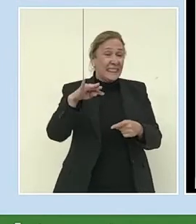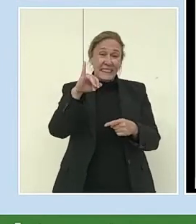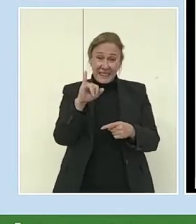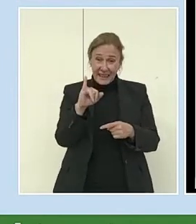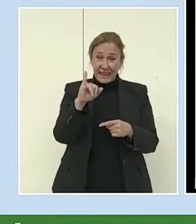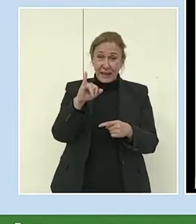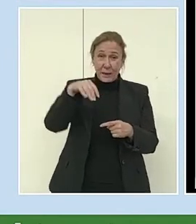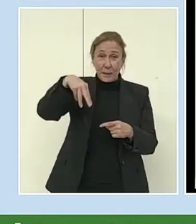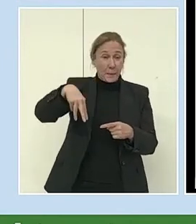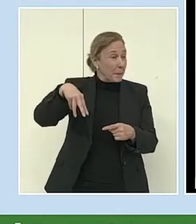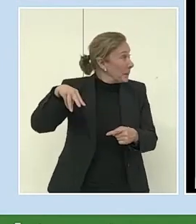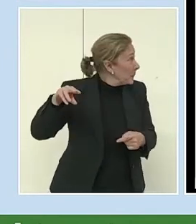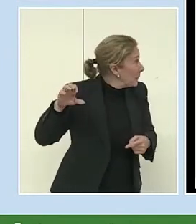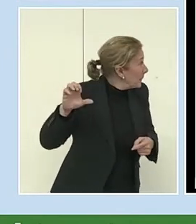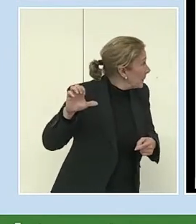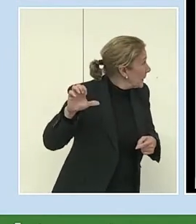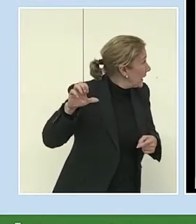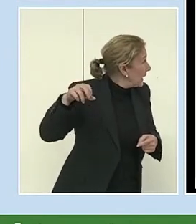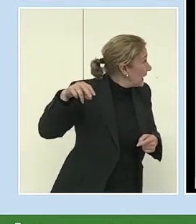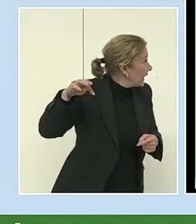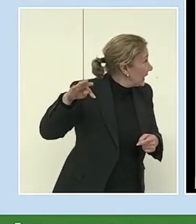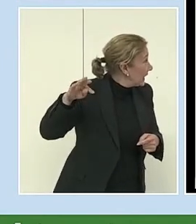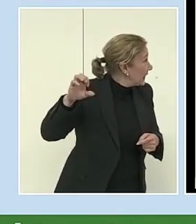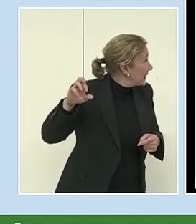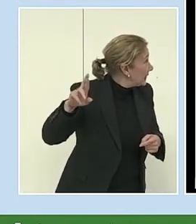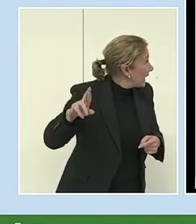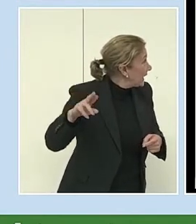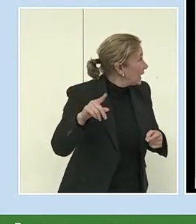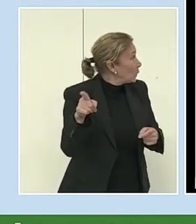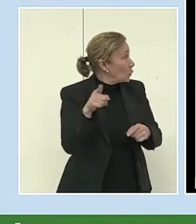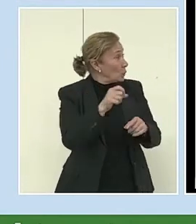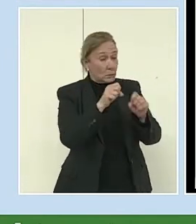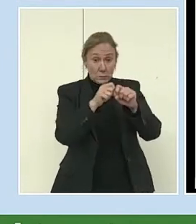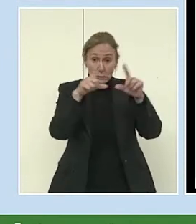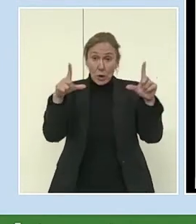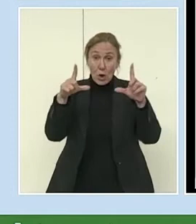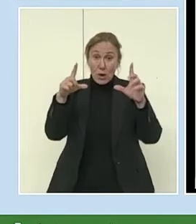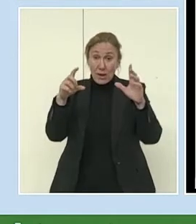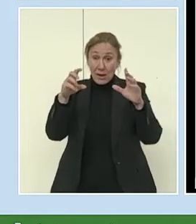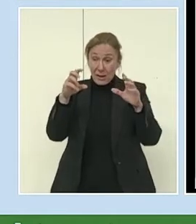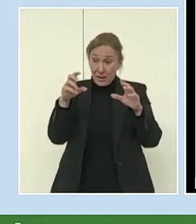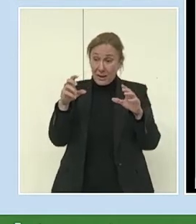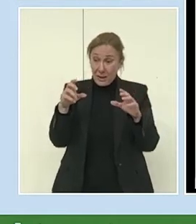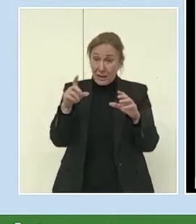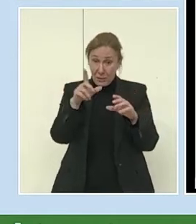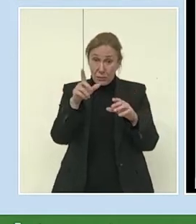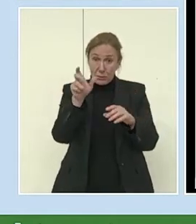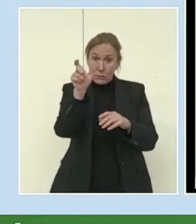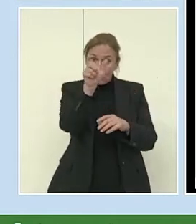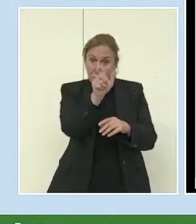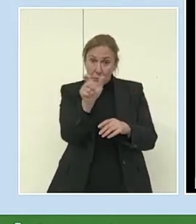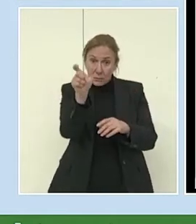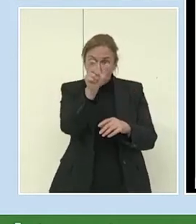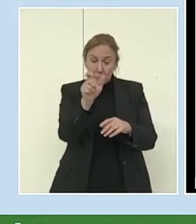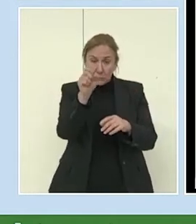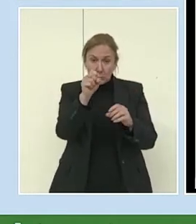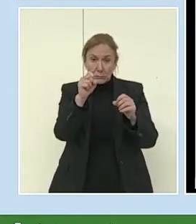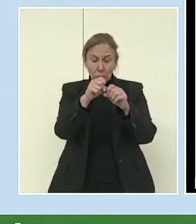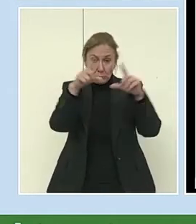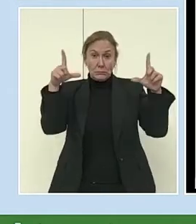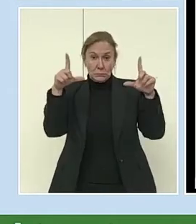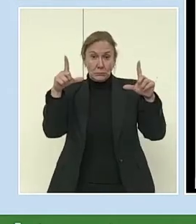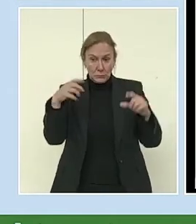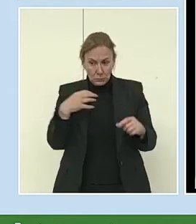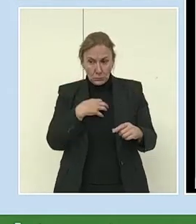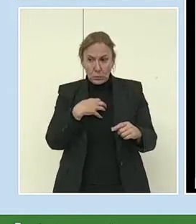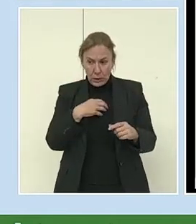a través del código o de, van a la web y pueden ir en el código, o si tienen el